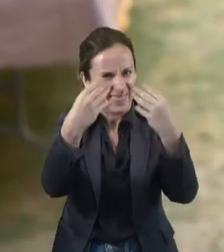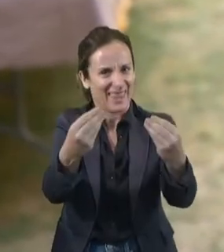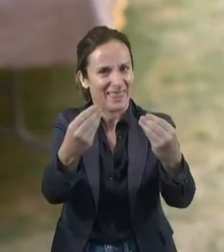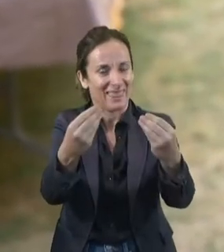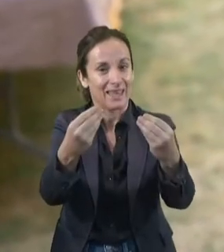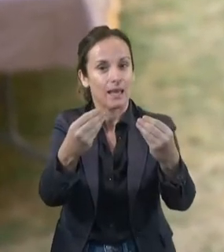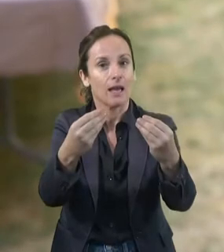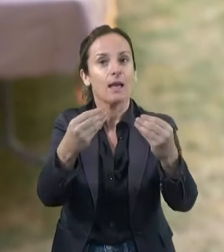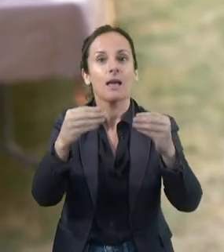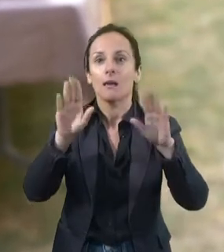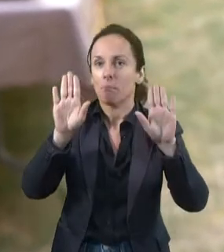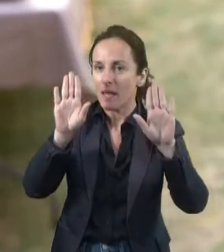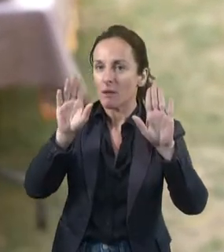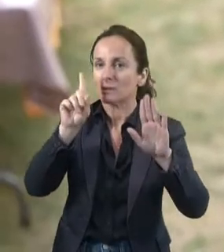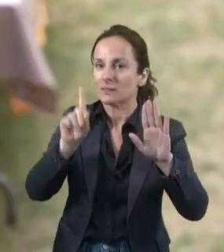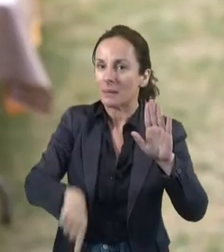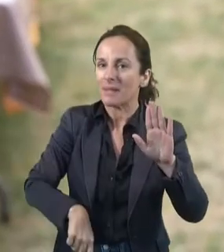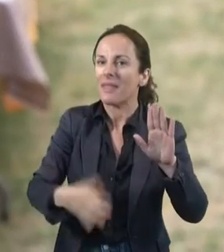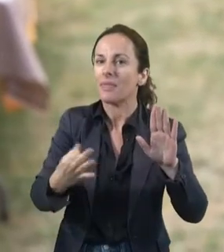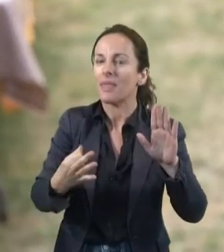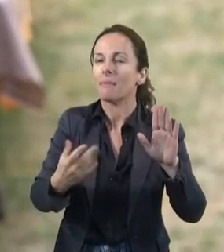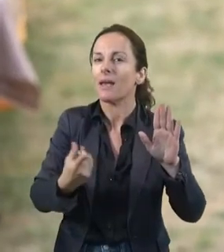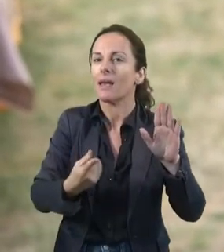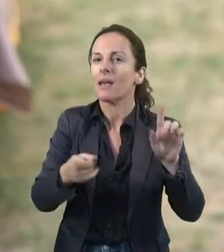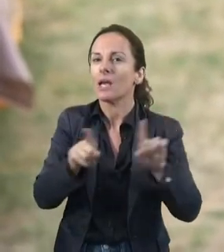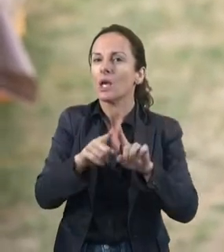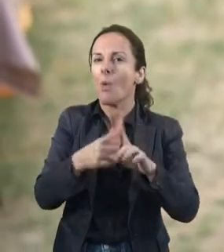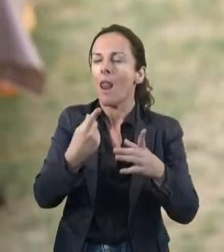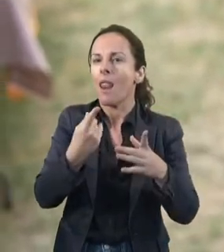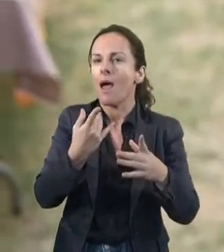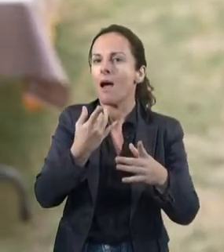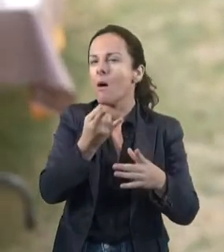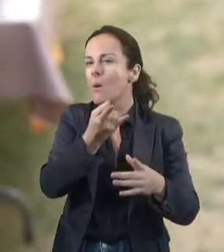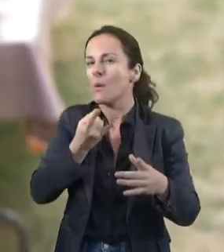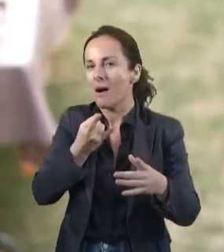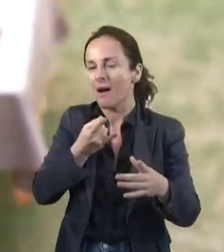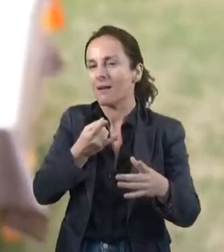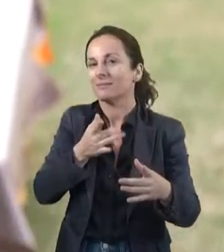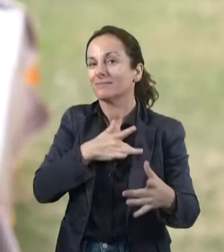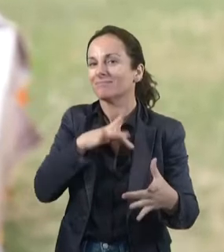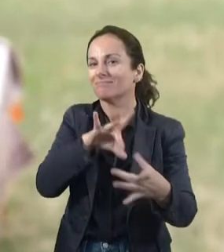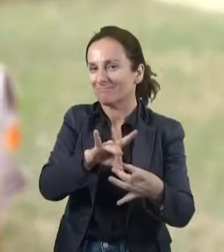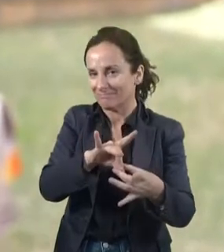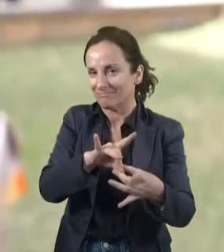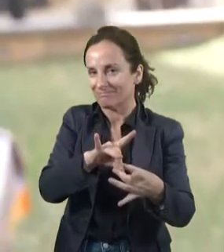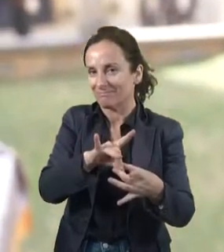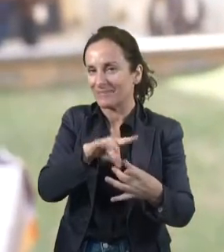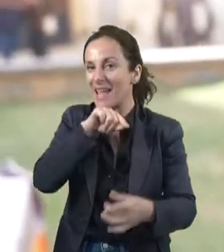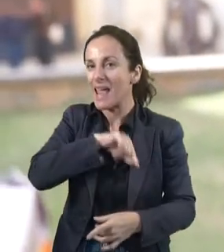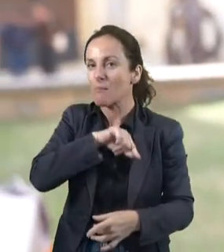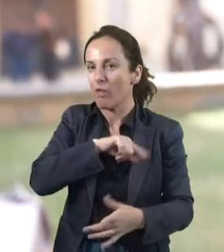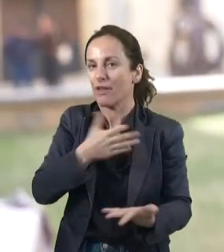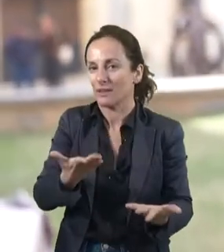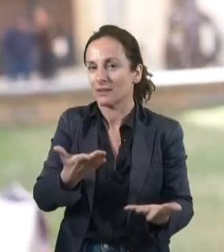entender lo que les estamos contando, tiene que haber esa conexión intelectual, pero también tenemos que llegar a sus emociones, a su corazón.